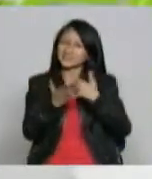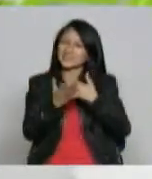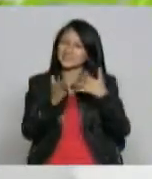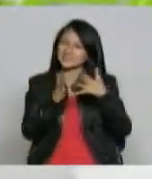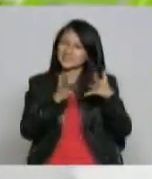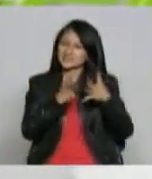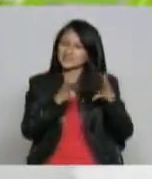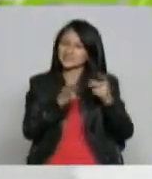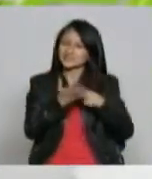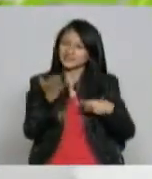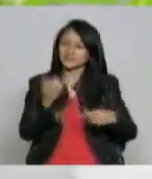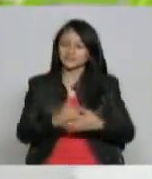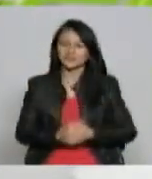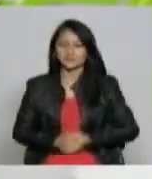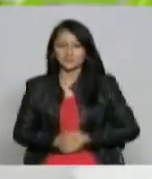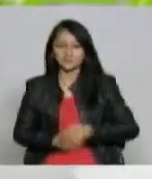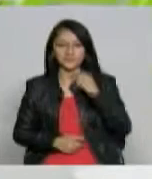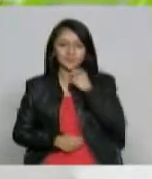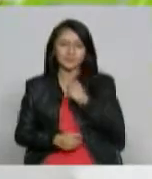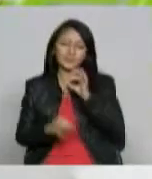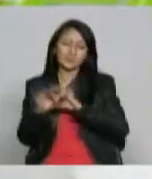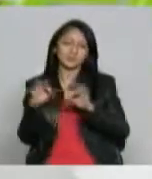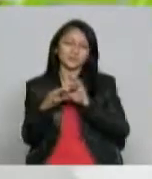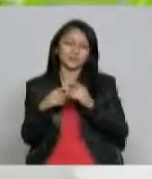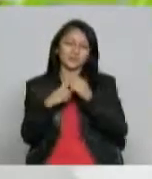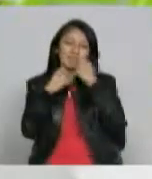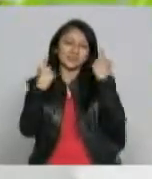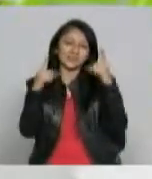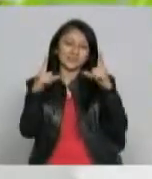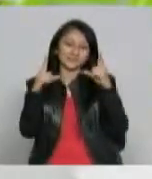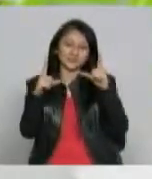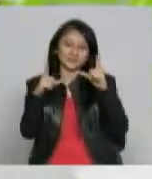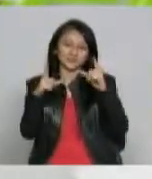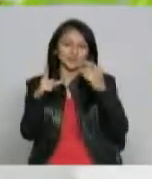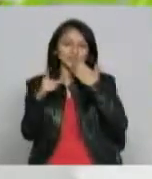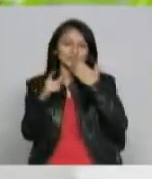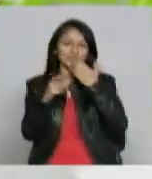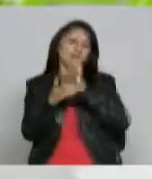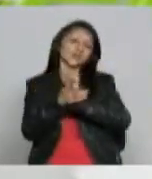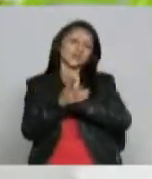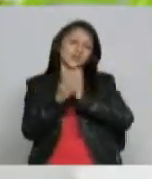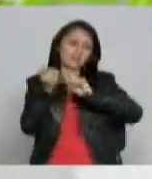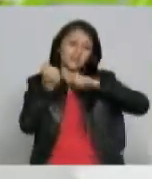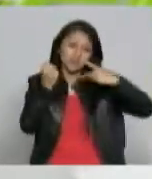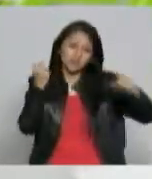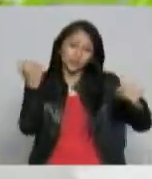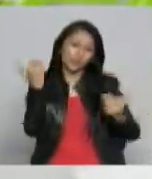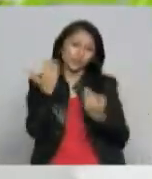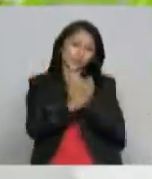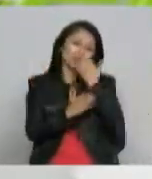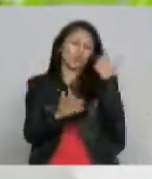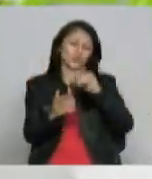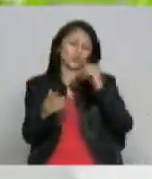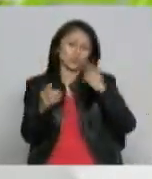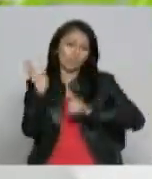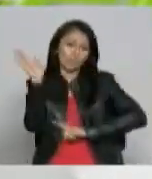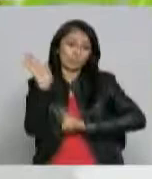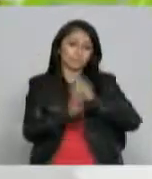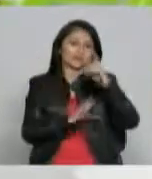inquietudes sobre el tema de la televisión telecafe por ser un canal de punta de tecnología tan avanzada prácticamente